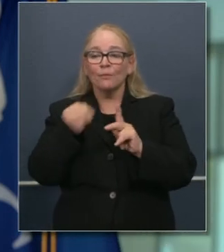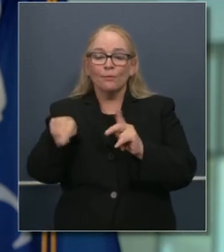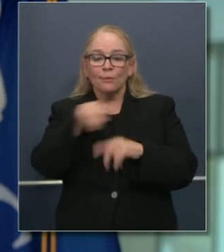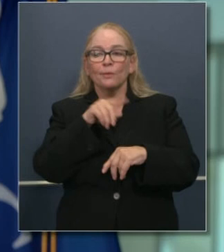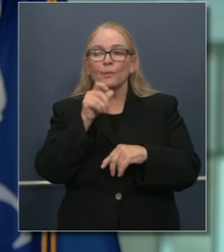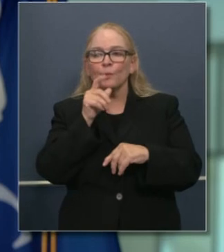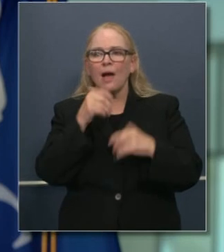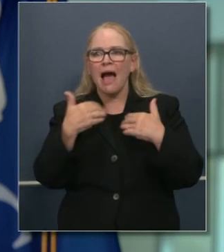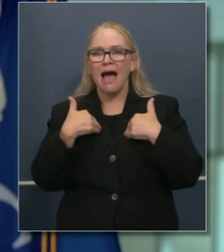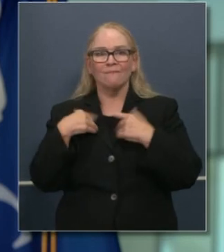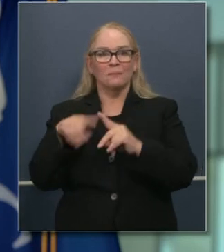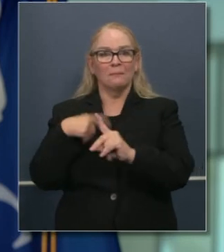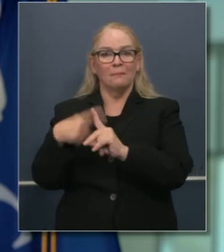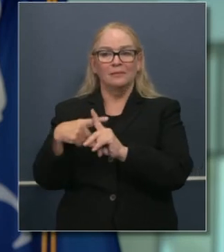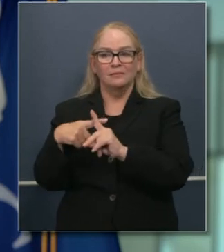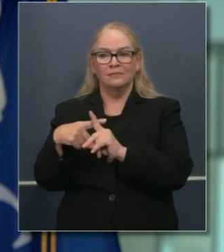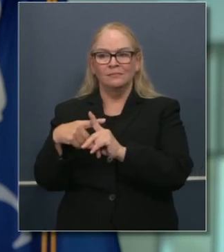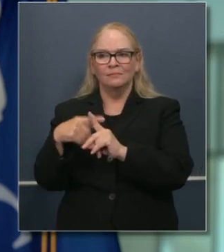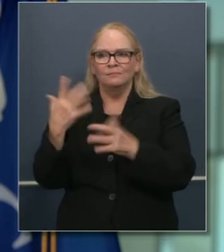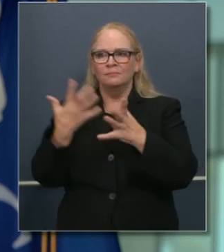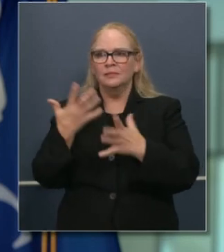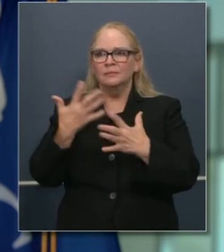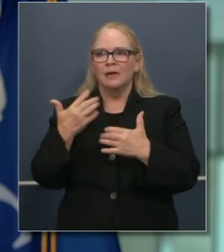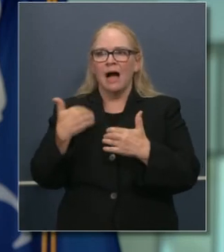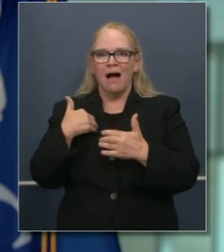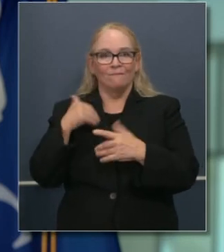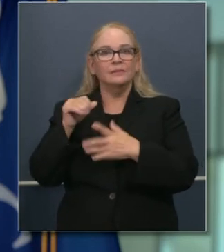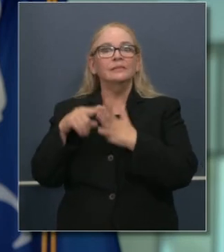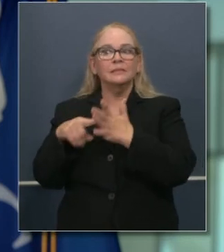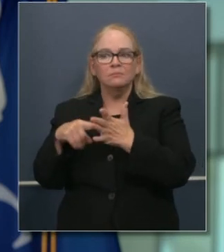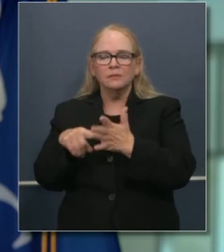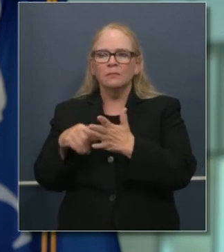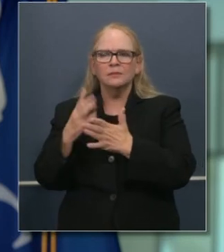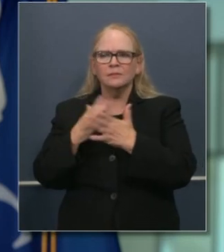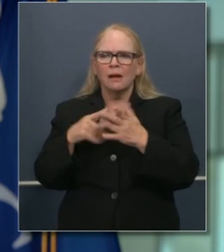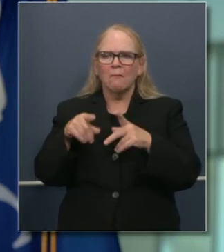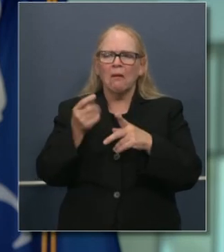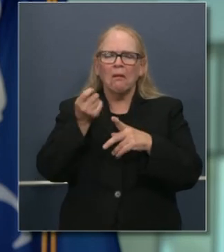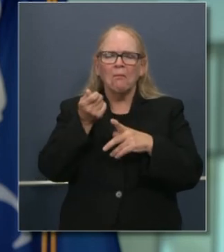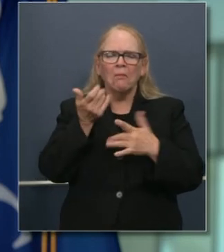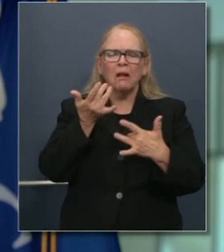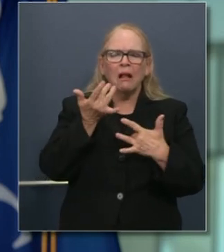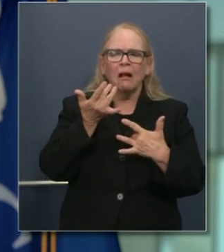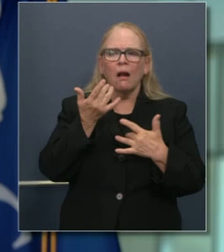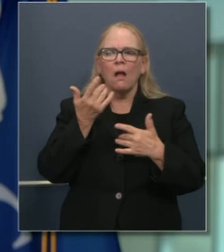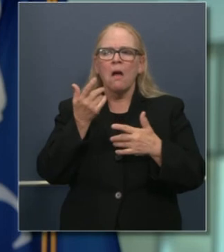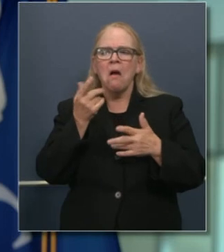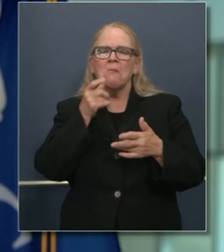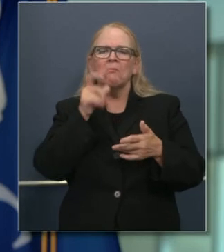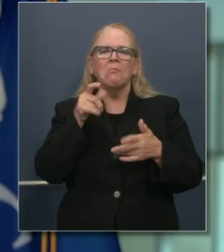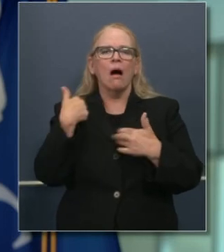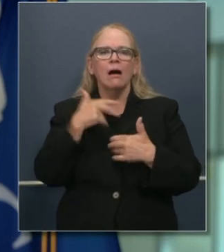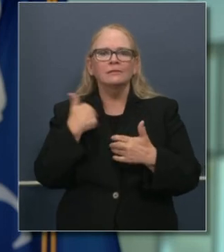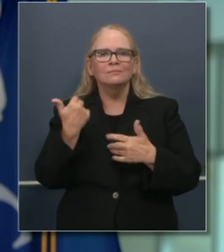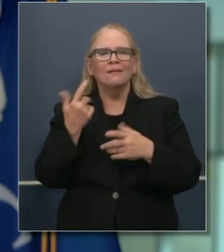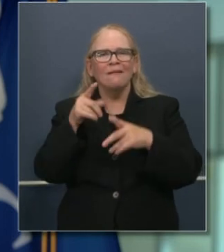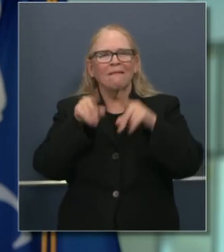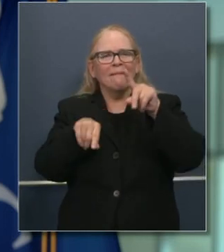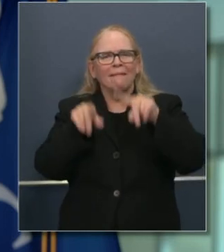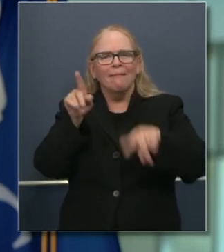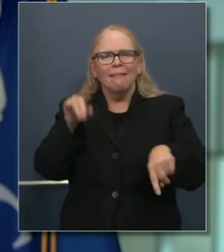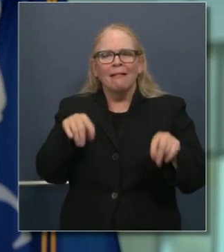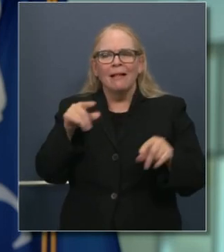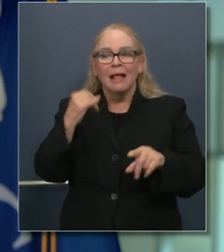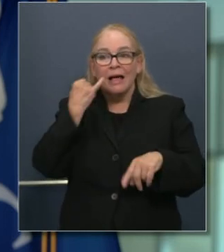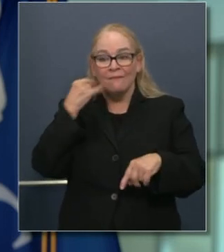que han estado en contacto, ha llegado con personas que tengan prueba positiva de COVID-19. Tal vez no estén en una situación tan seria